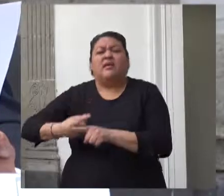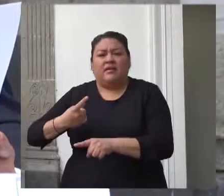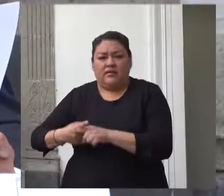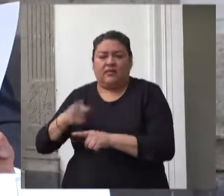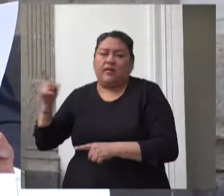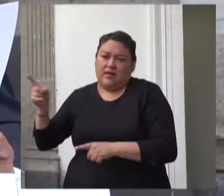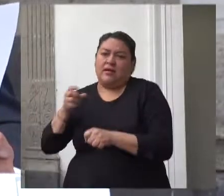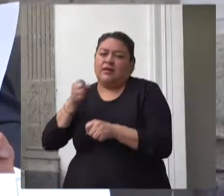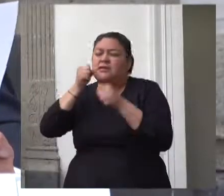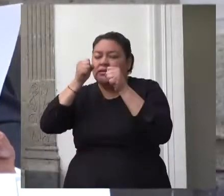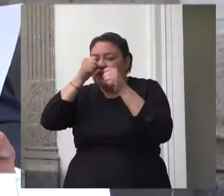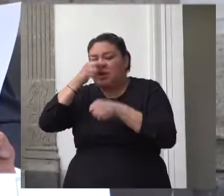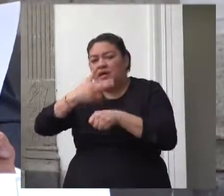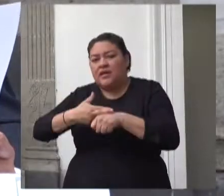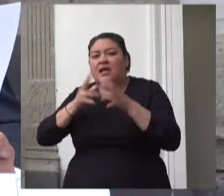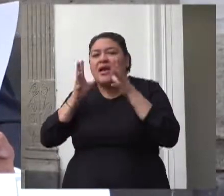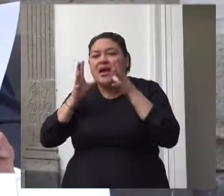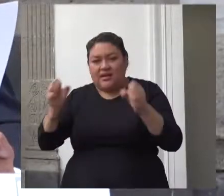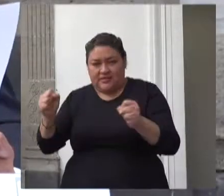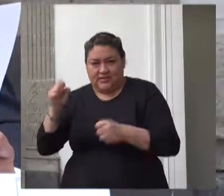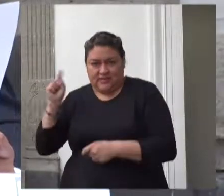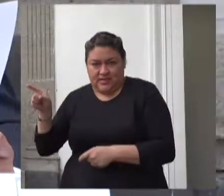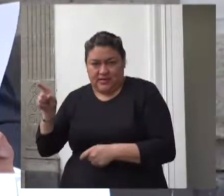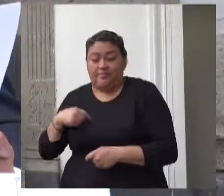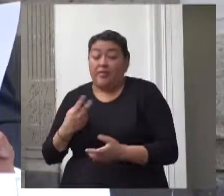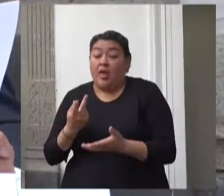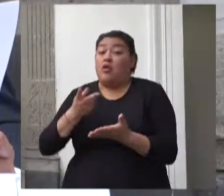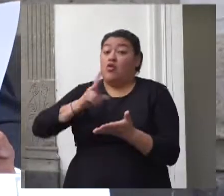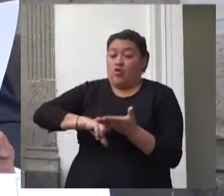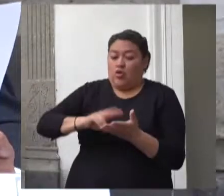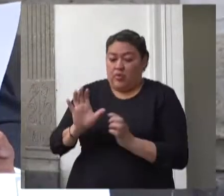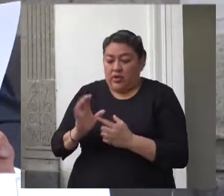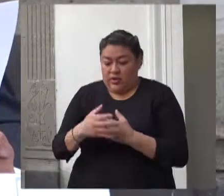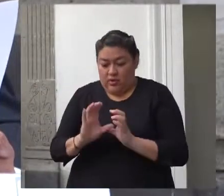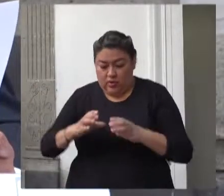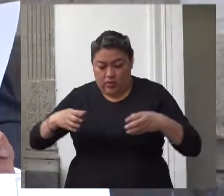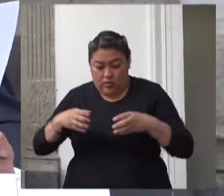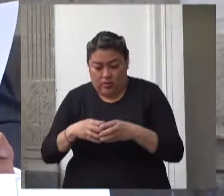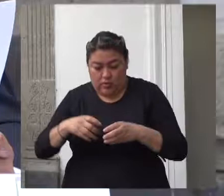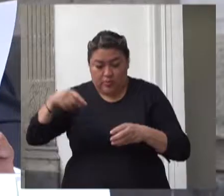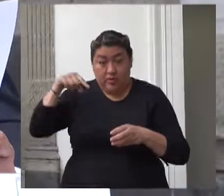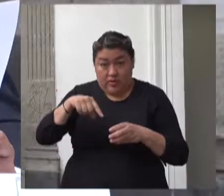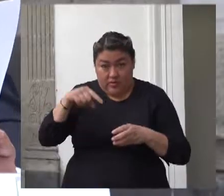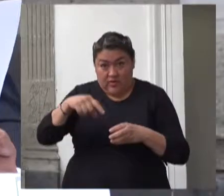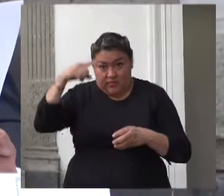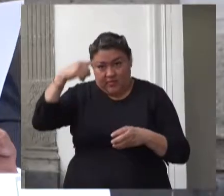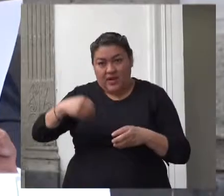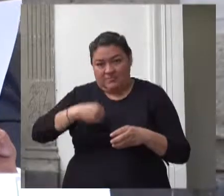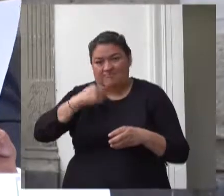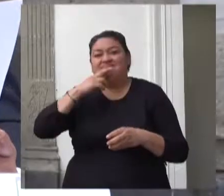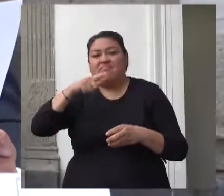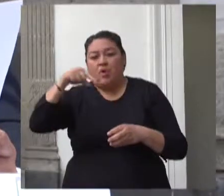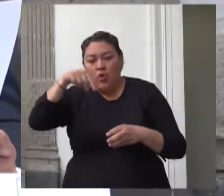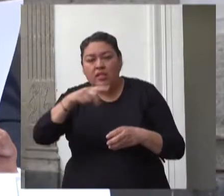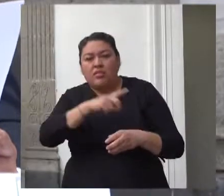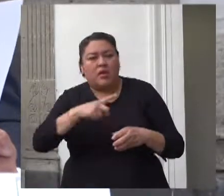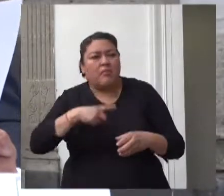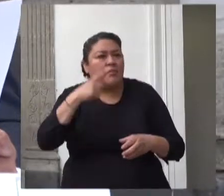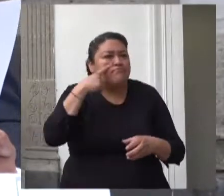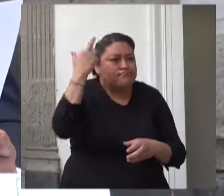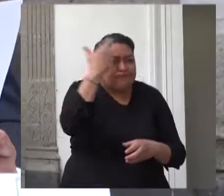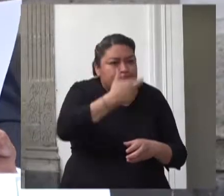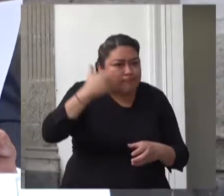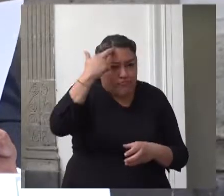crédito público y un dictamen regulatorio de la comisión nacional de mejora regulatoria la